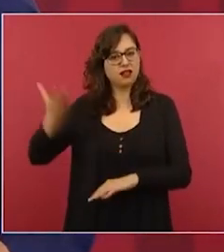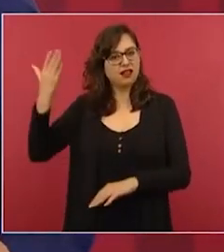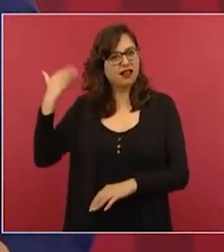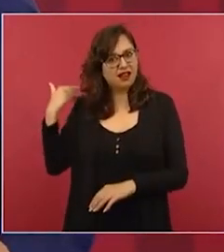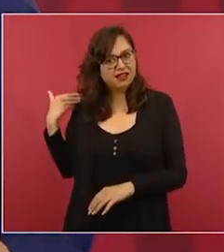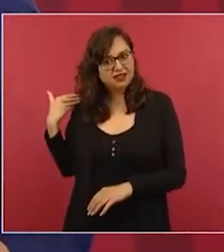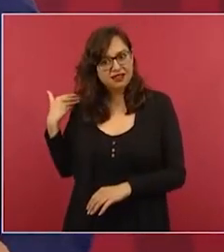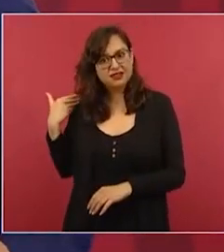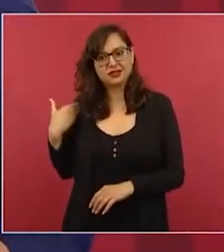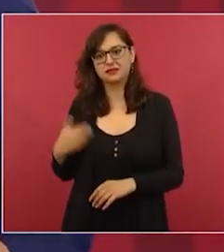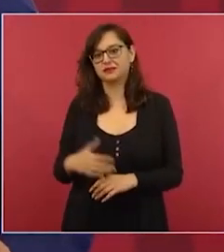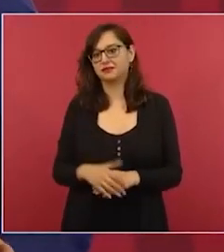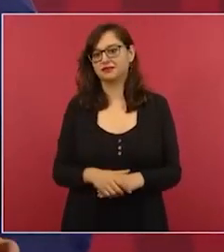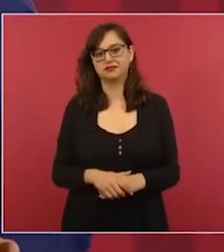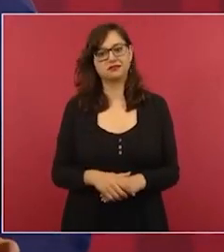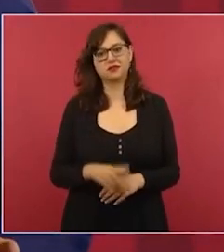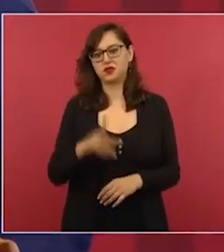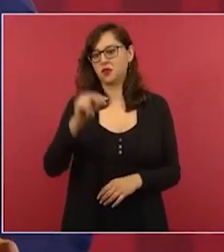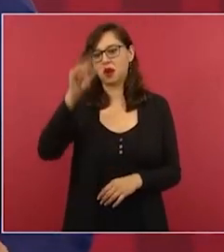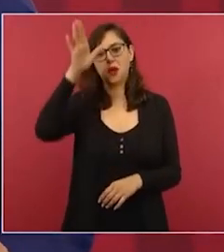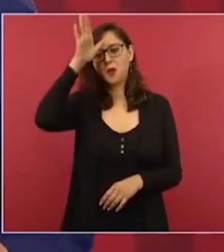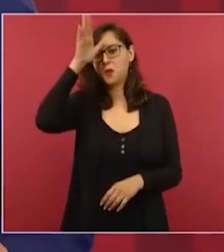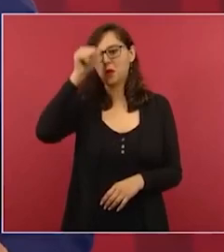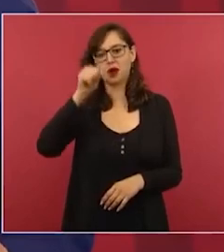no estoy de acuerdo con eso